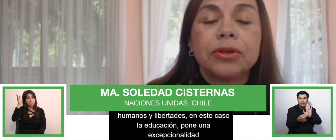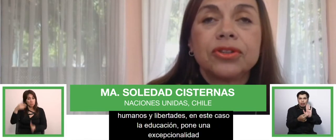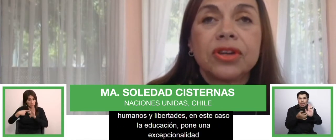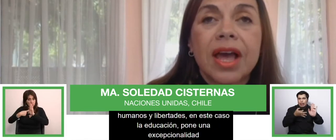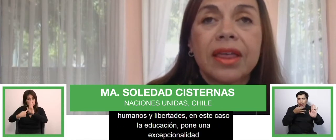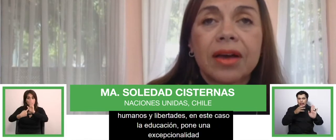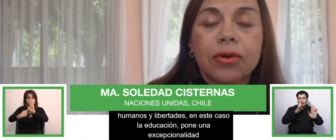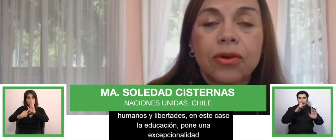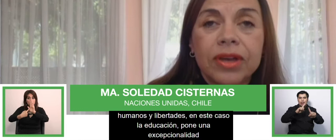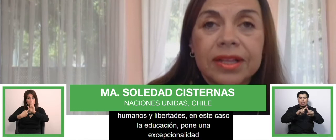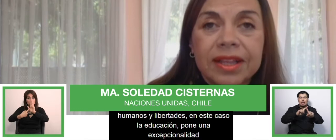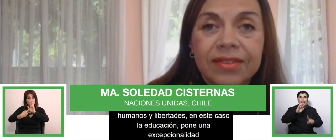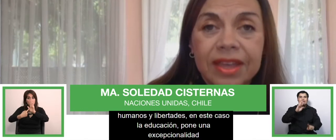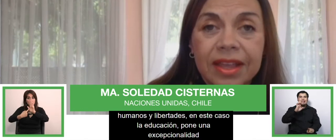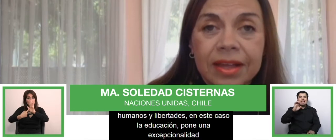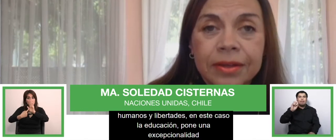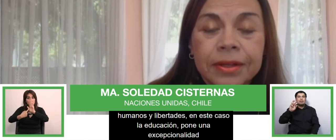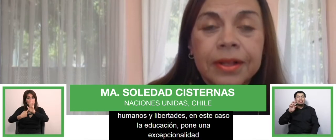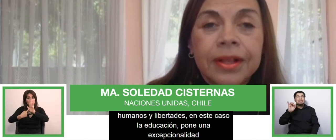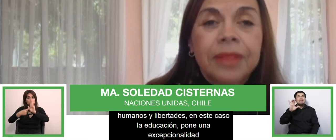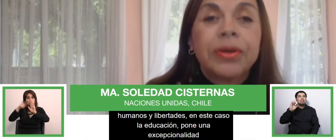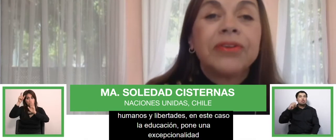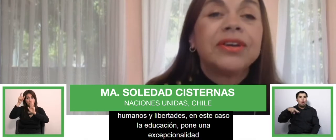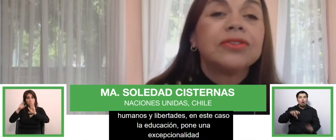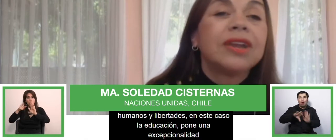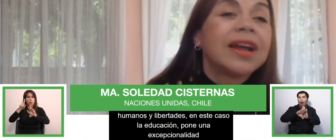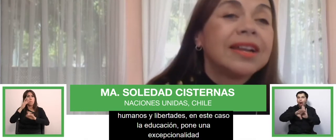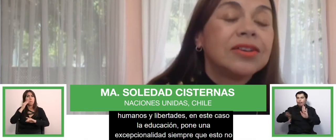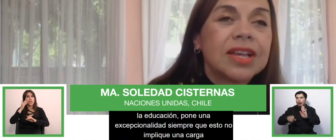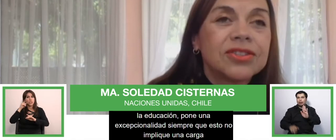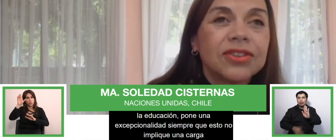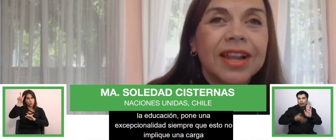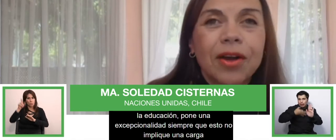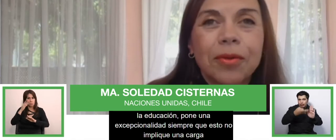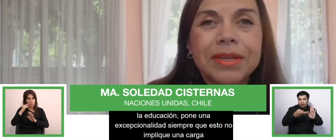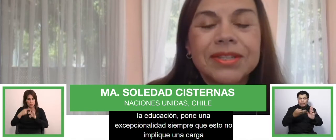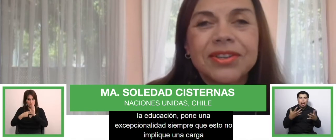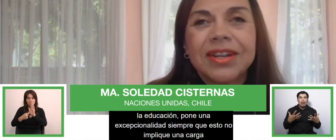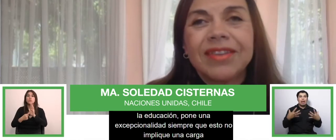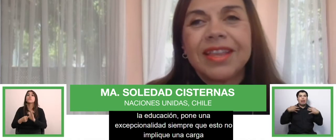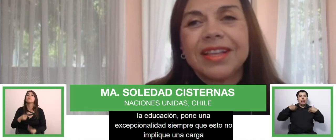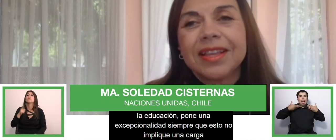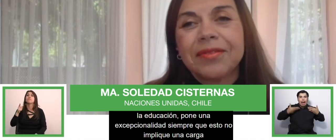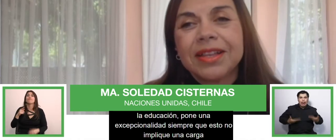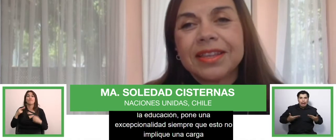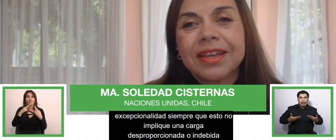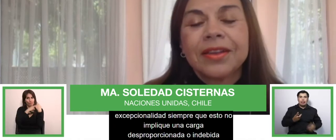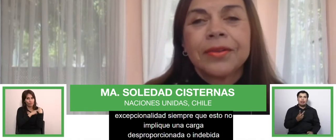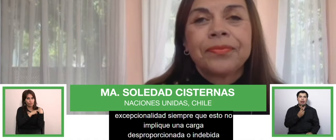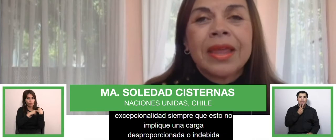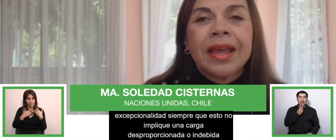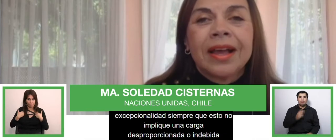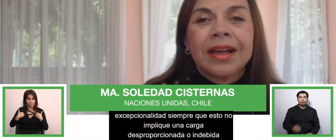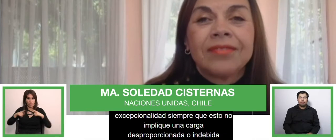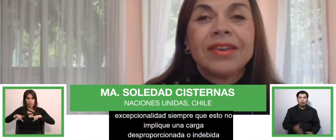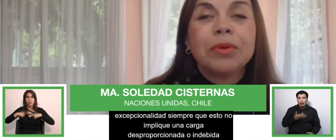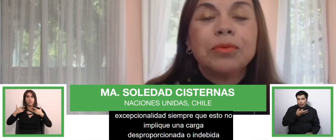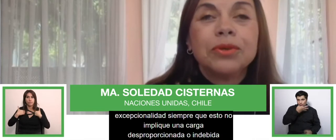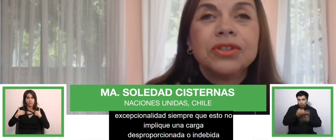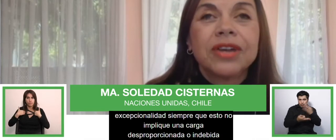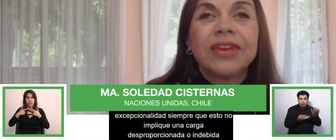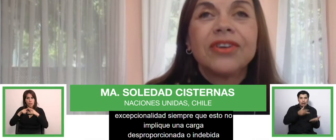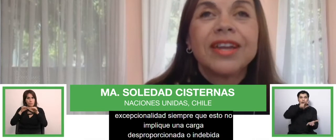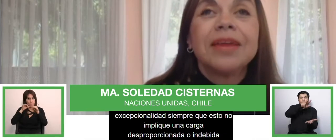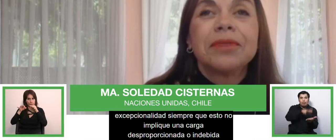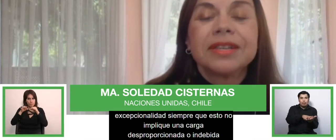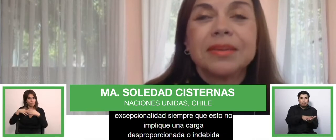desproporcionada o indebida. Bueno, esto en la negociación de la convención, evidentemente, habíamos